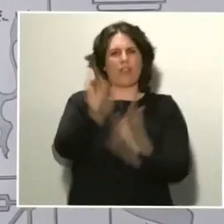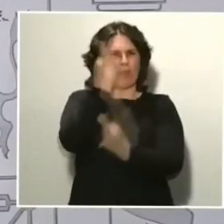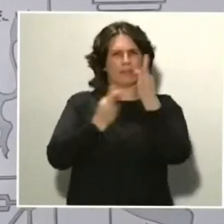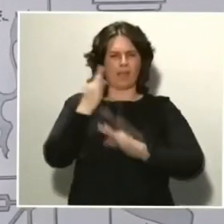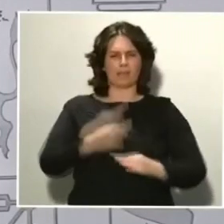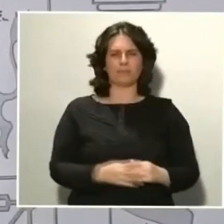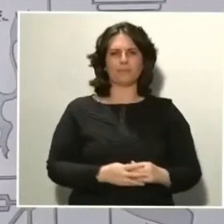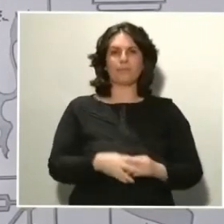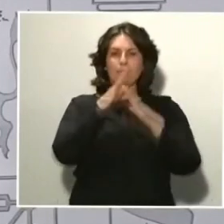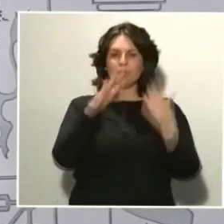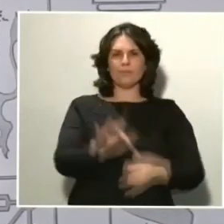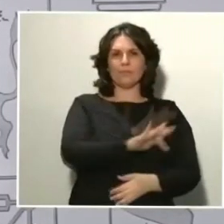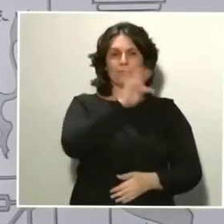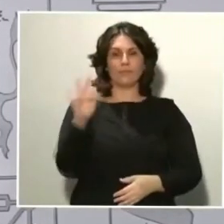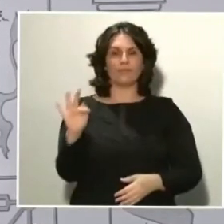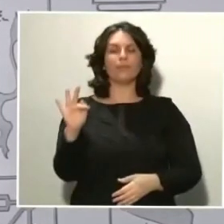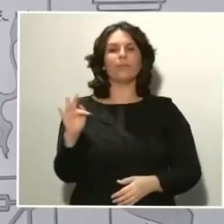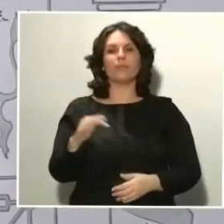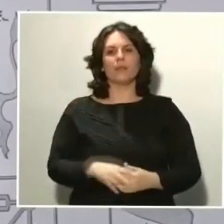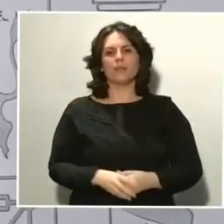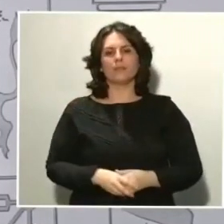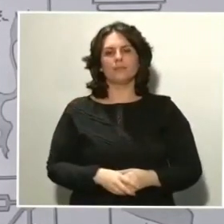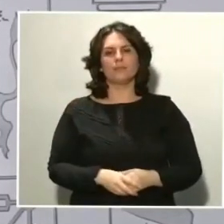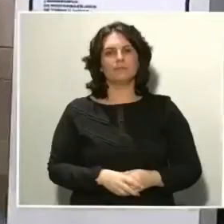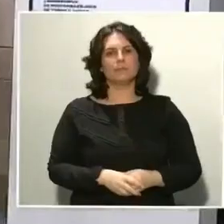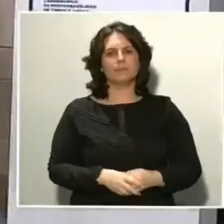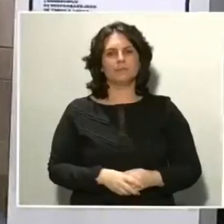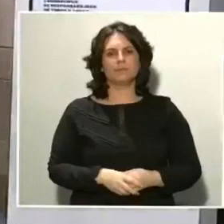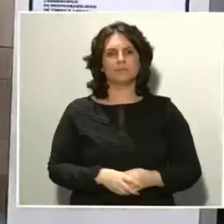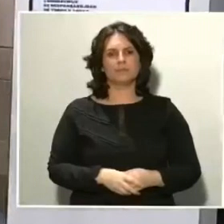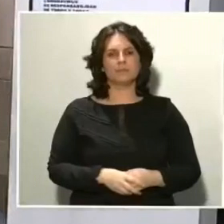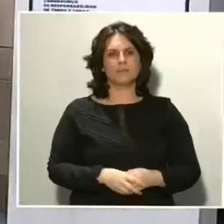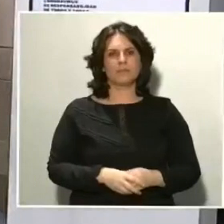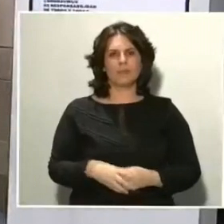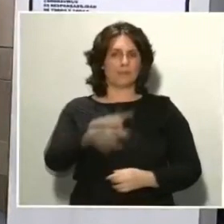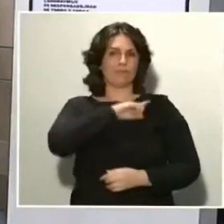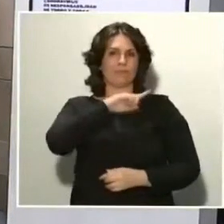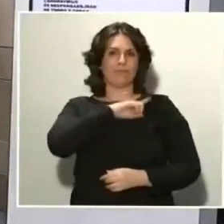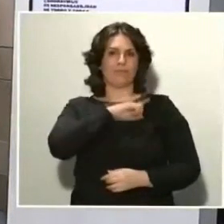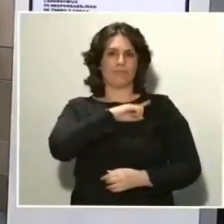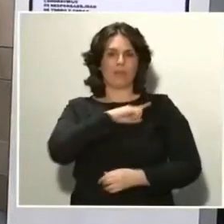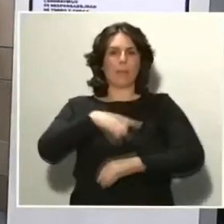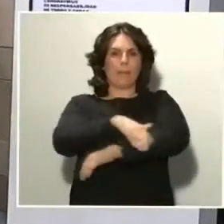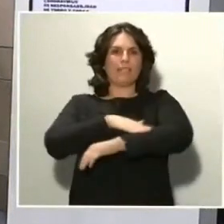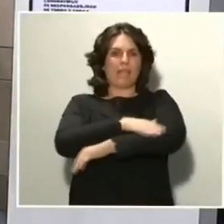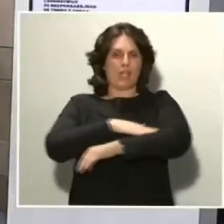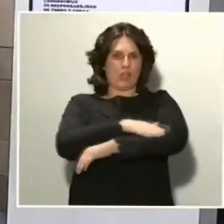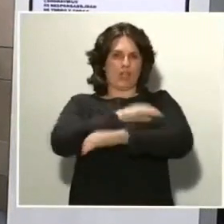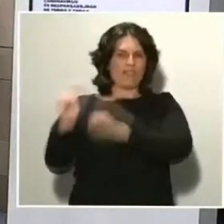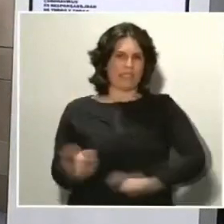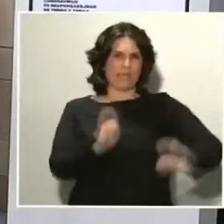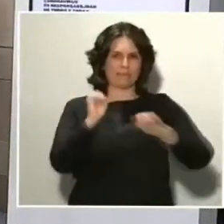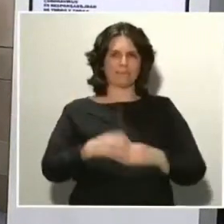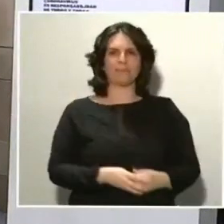palabra al general del aire, Miguel Villarroya, del Ministerio de Defensa. Muchas gracias, Fernando.